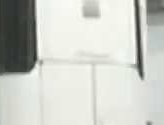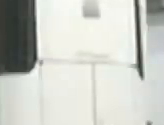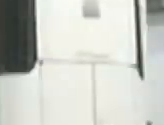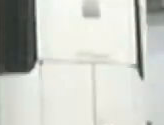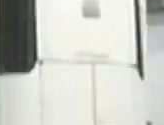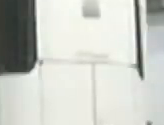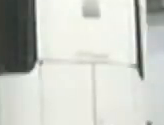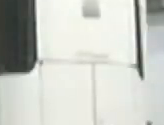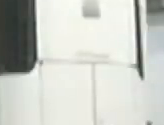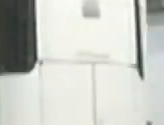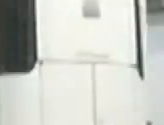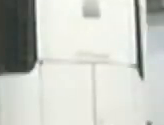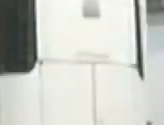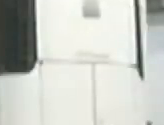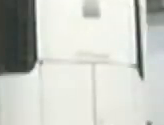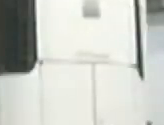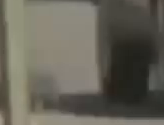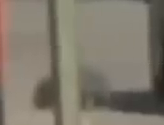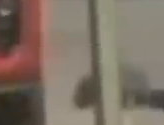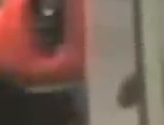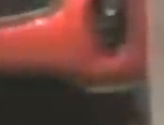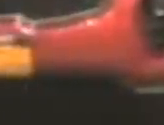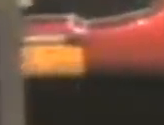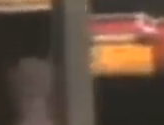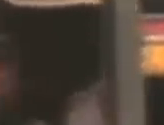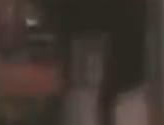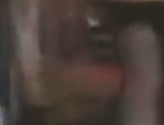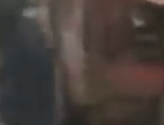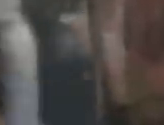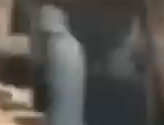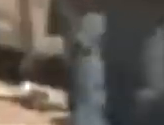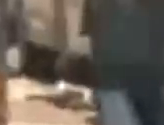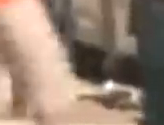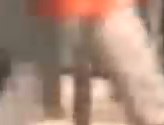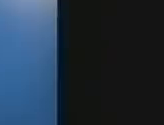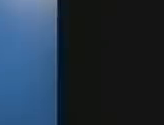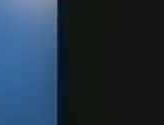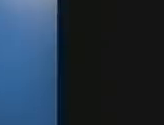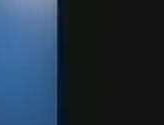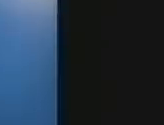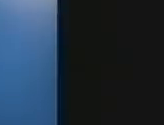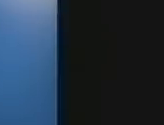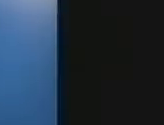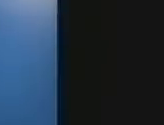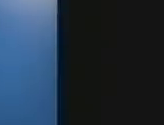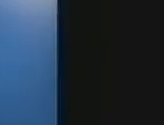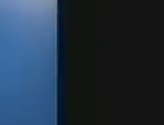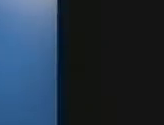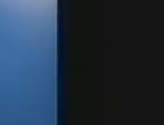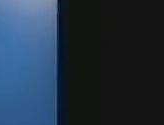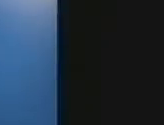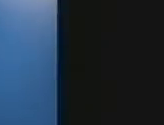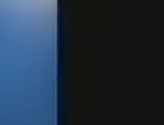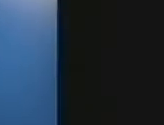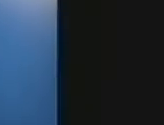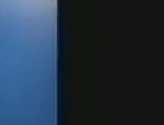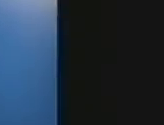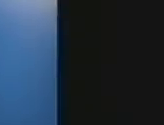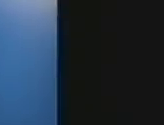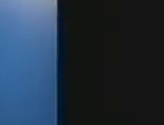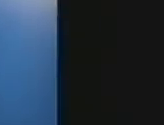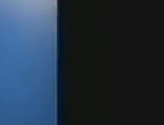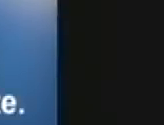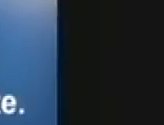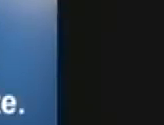uno de cada tres casos de COVID-19 en el mundo están en los Estados Unidos porque nadie está